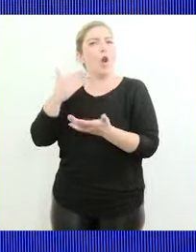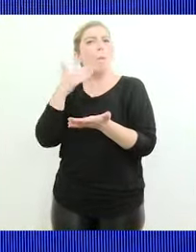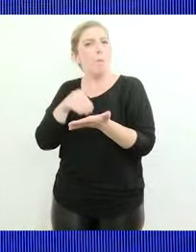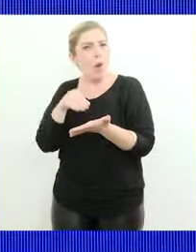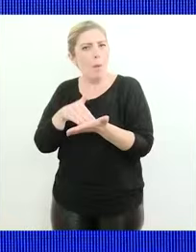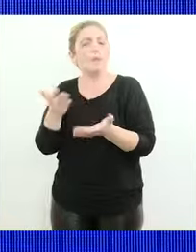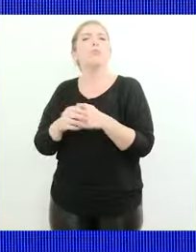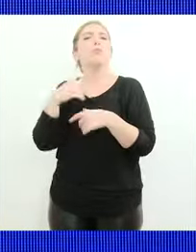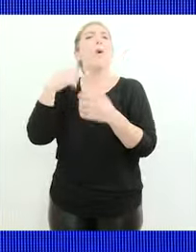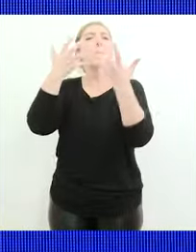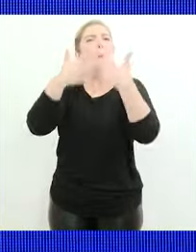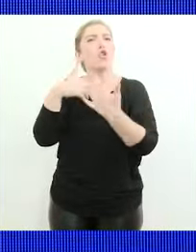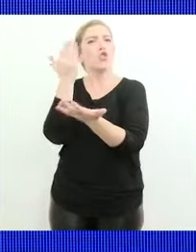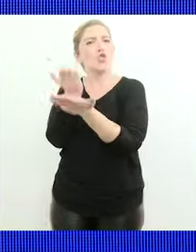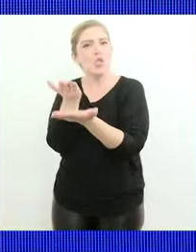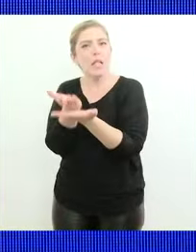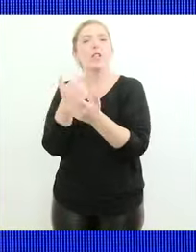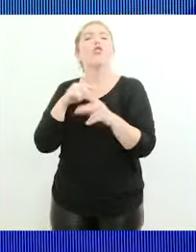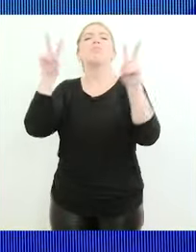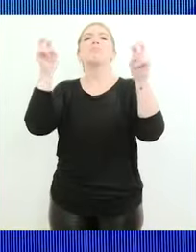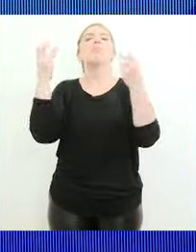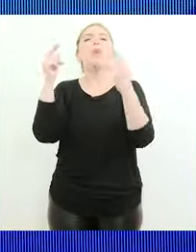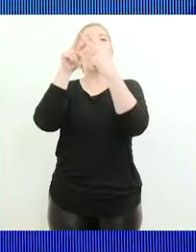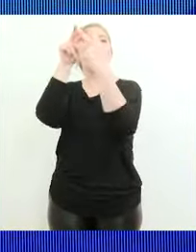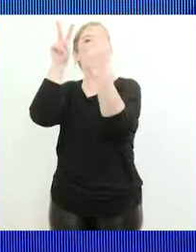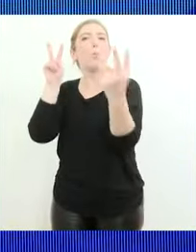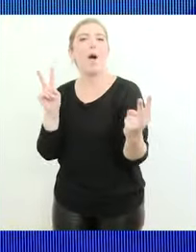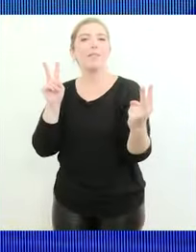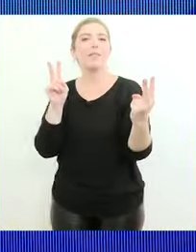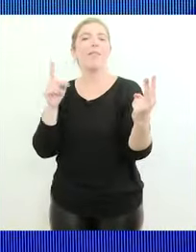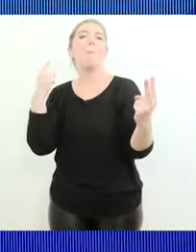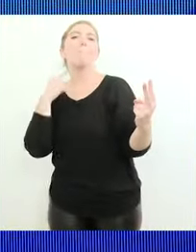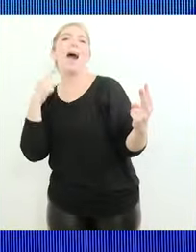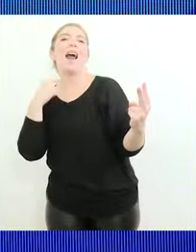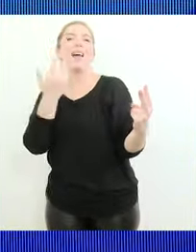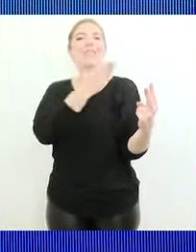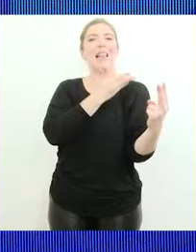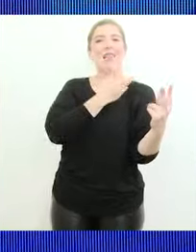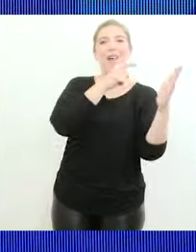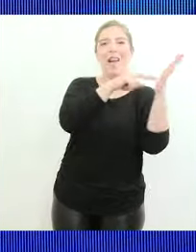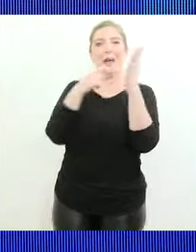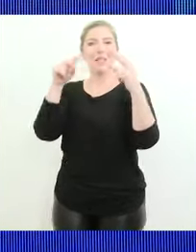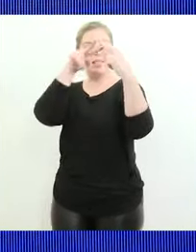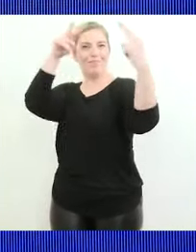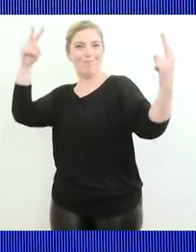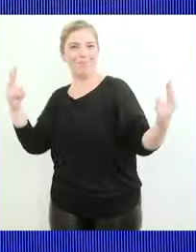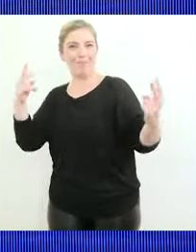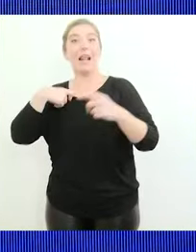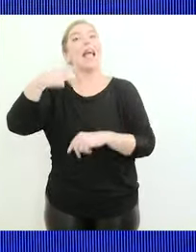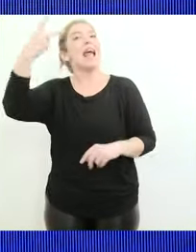proyectos que tiene que ver con el puente que pueda unir Paraná con Santa Fe, estas dos capitales. El segundo.